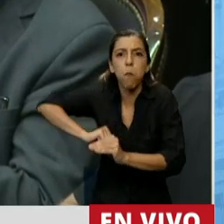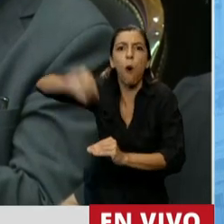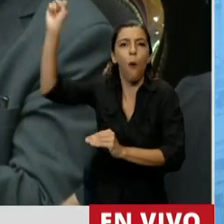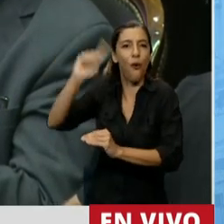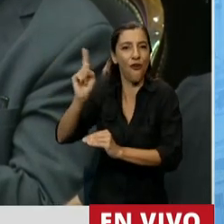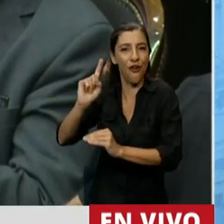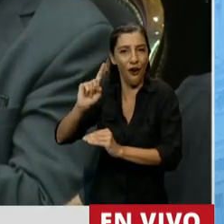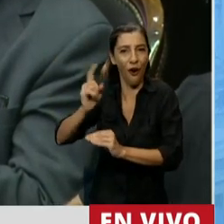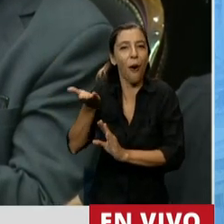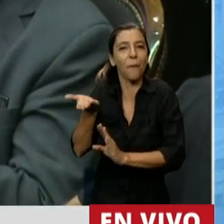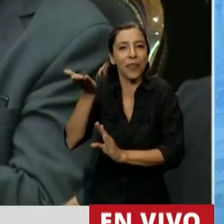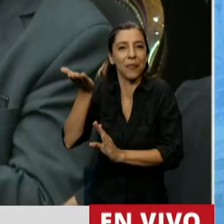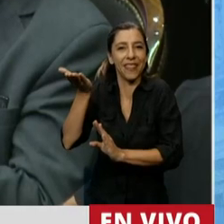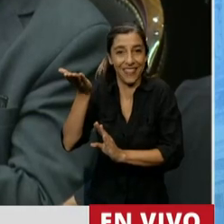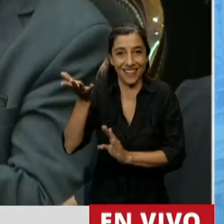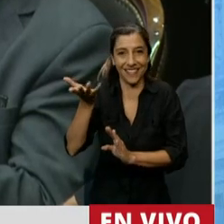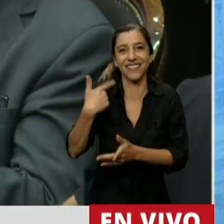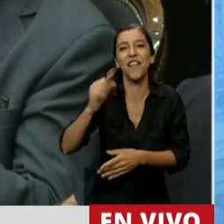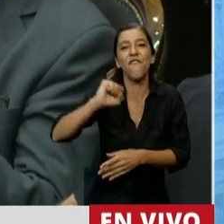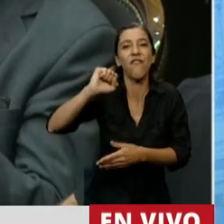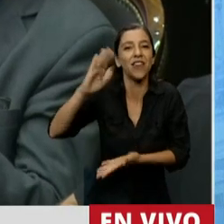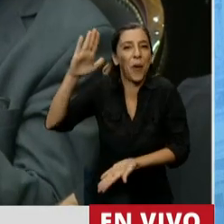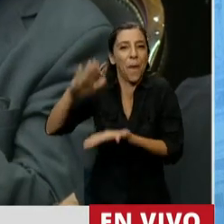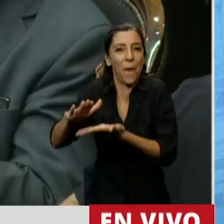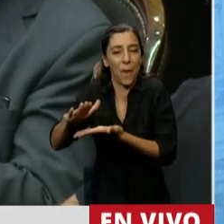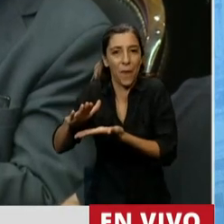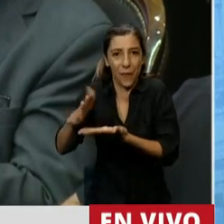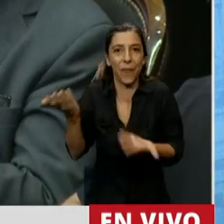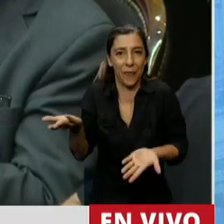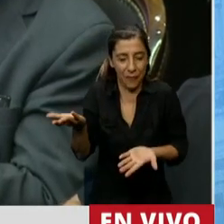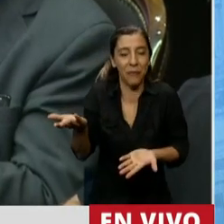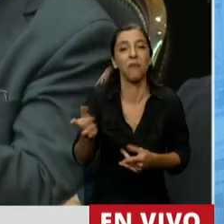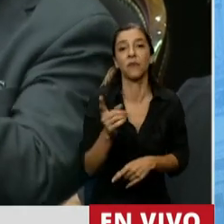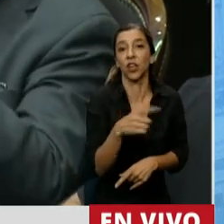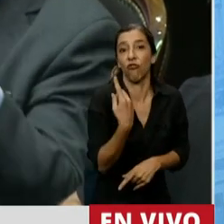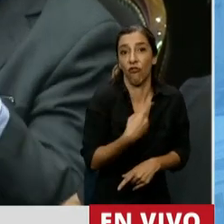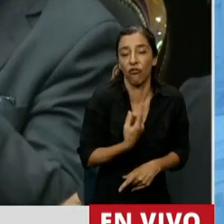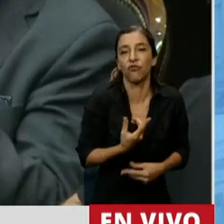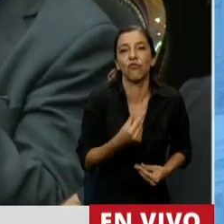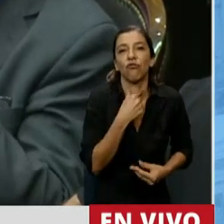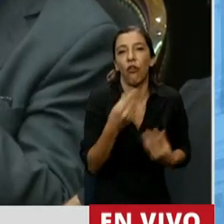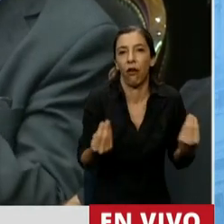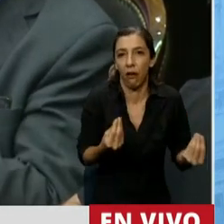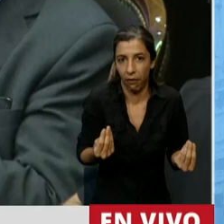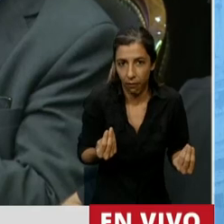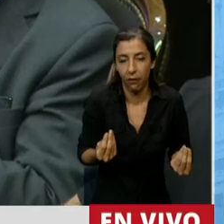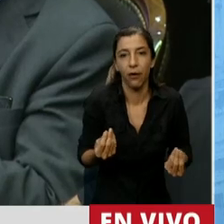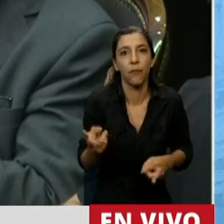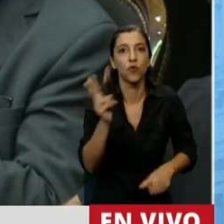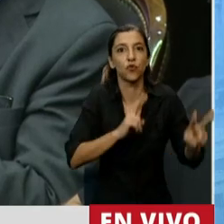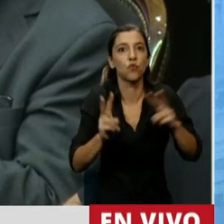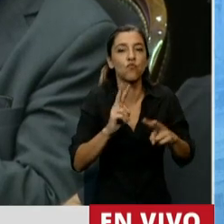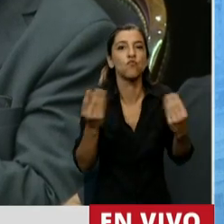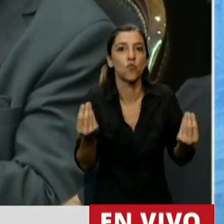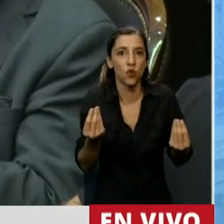inflación muy bajos. Lo que nosotros queremos no es intentar preservar el poder